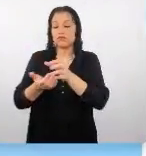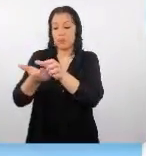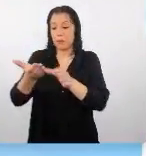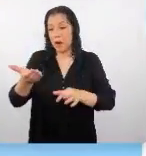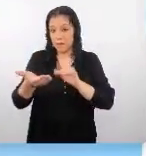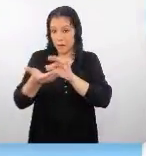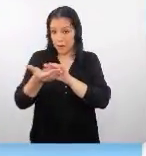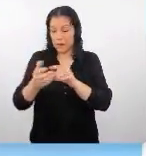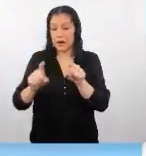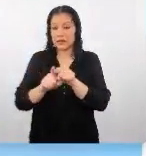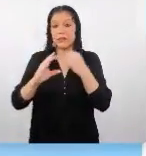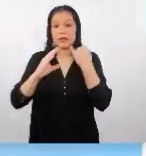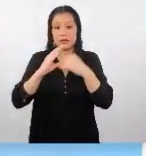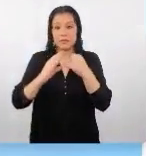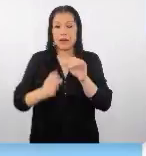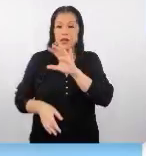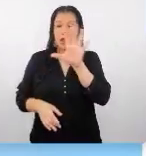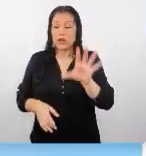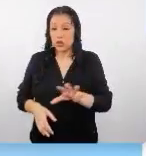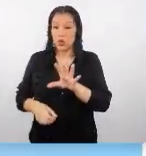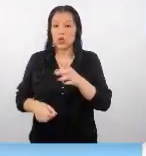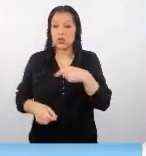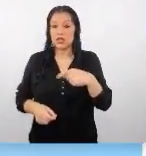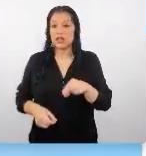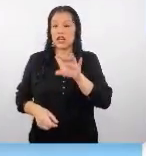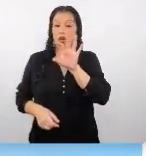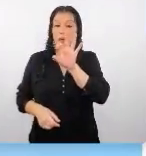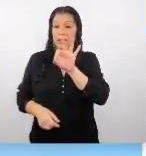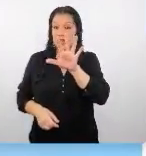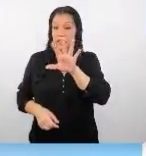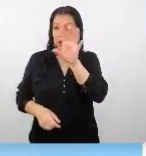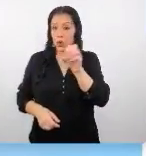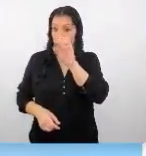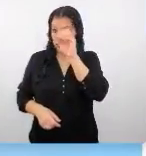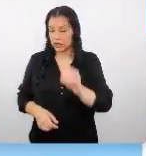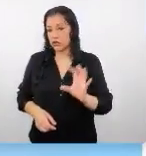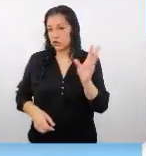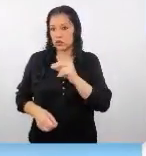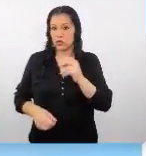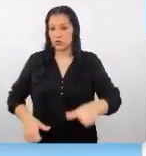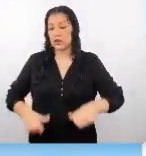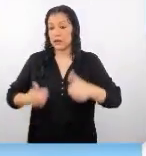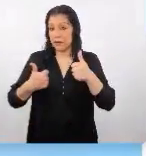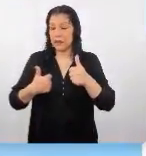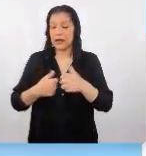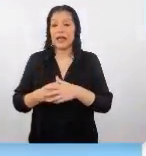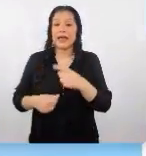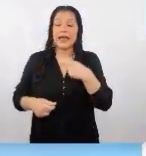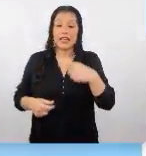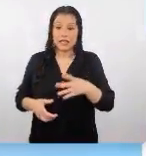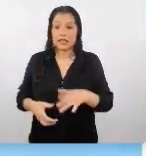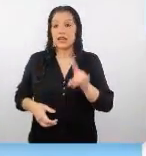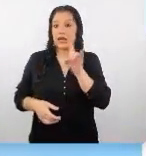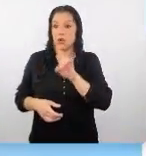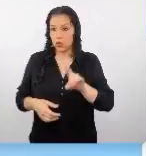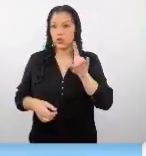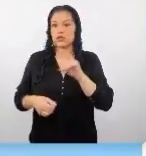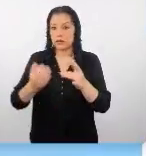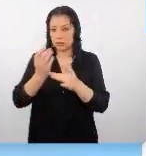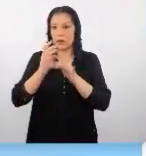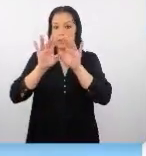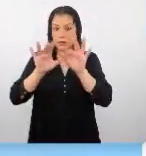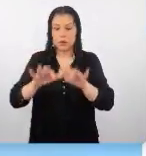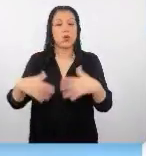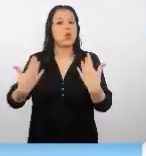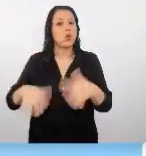Estamos hablando casi del 95% de la población, esto nos da que es un mercado, es un gran